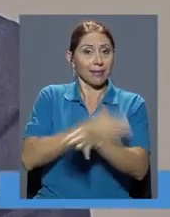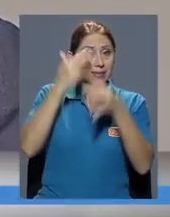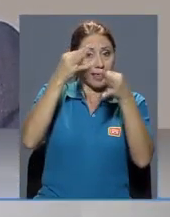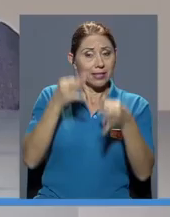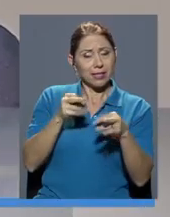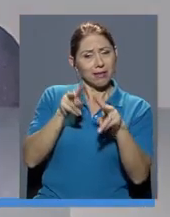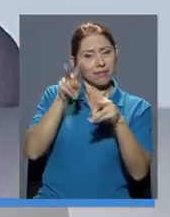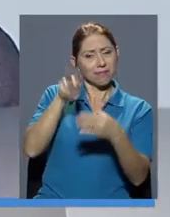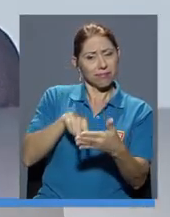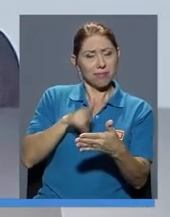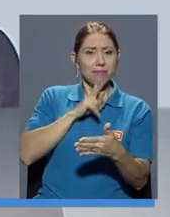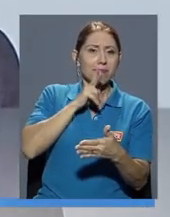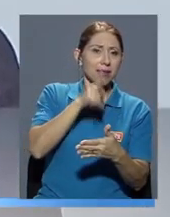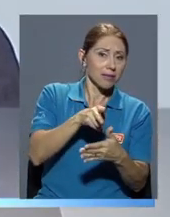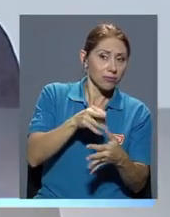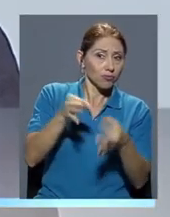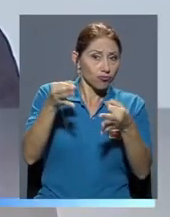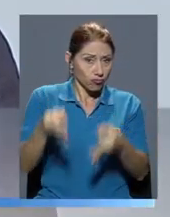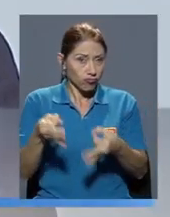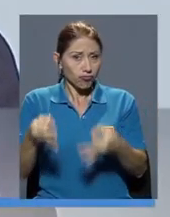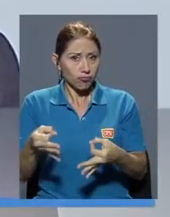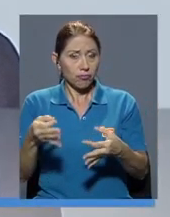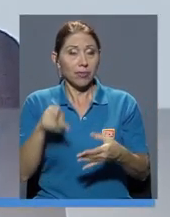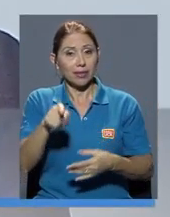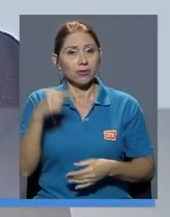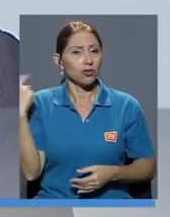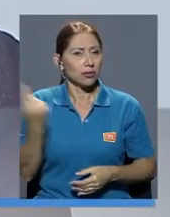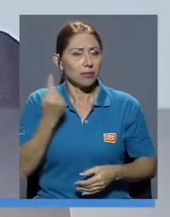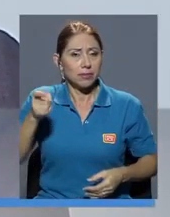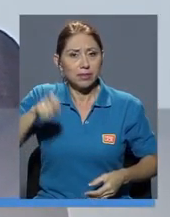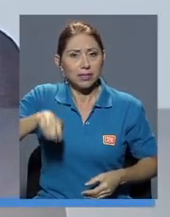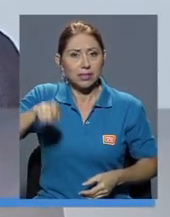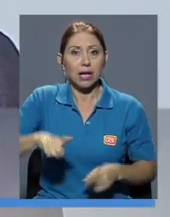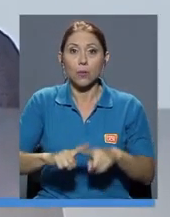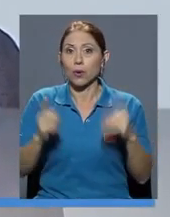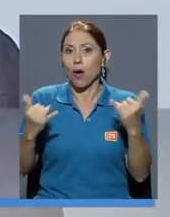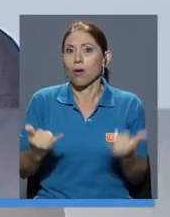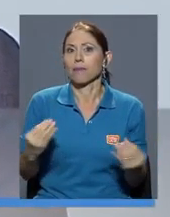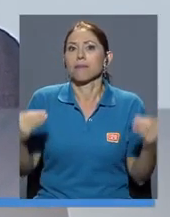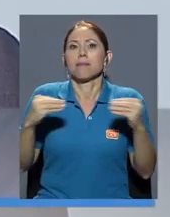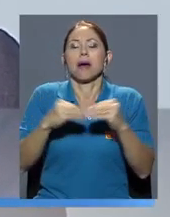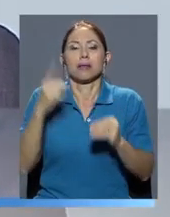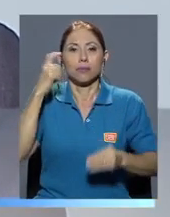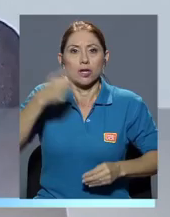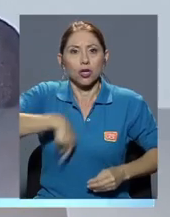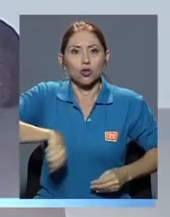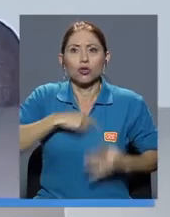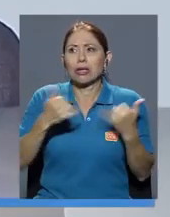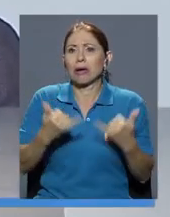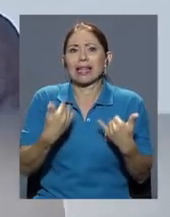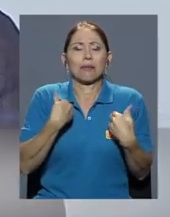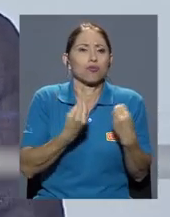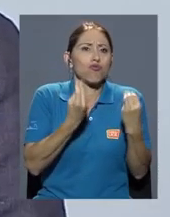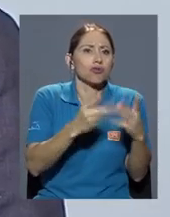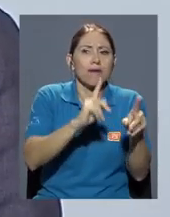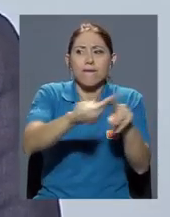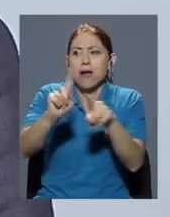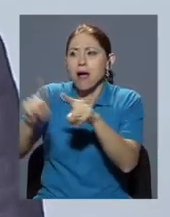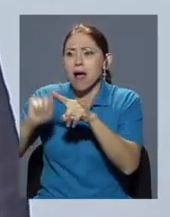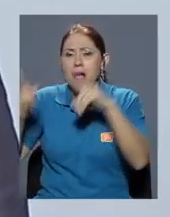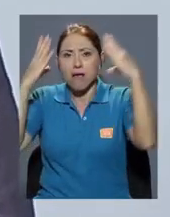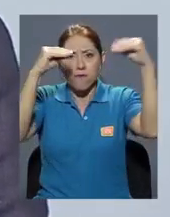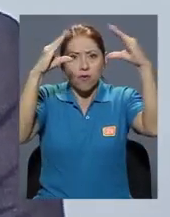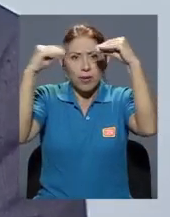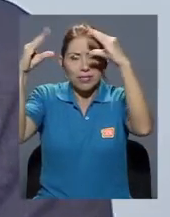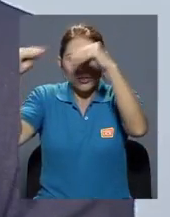algo es veraz o algo es real. Esto siempre es necesario y por hoy en día más que nunca, porque estamos rodeados de información que la gente no